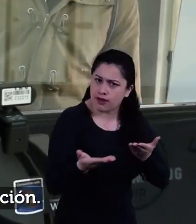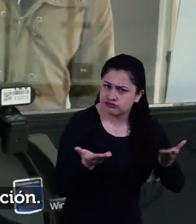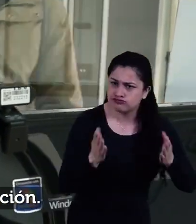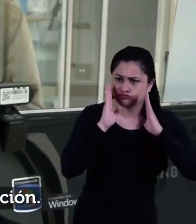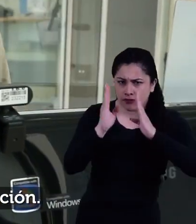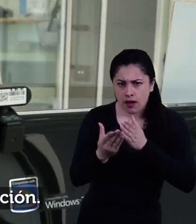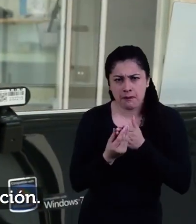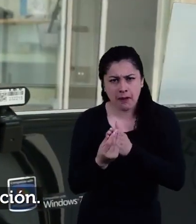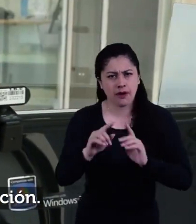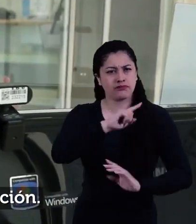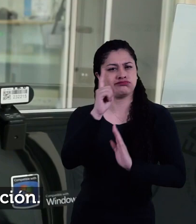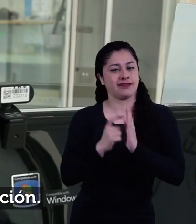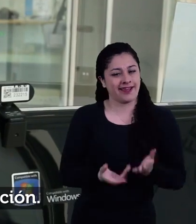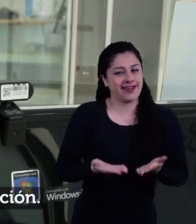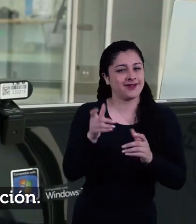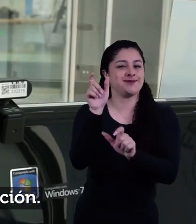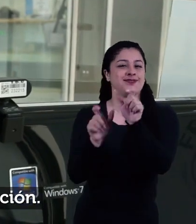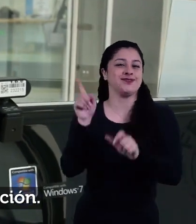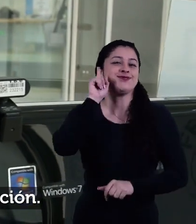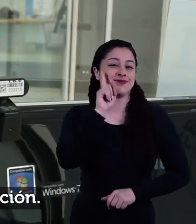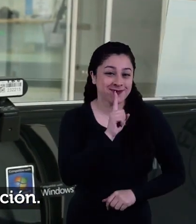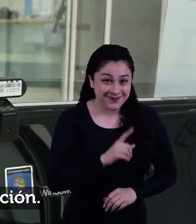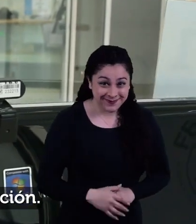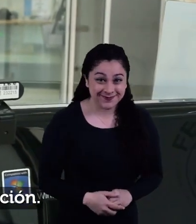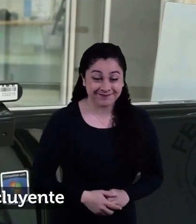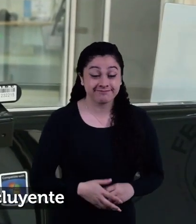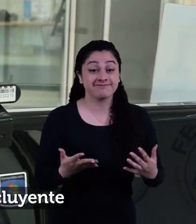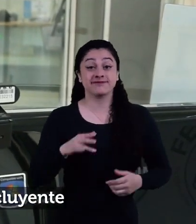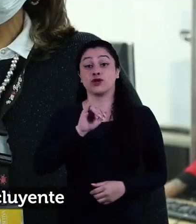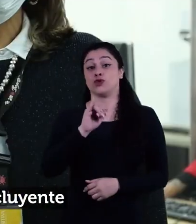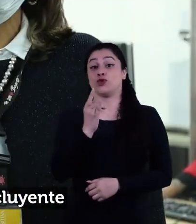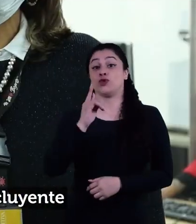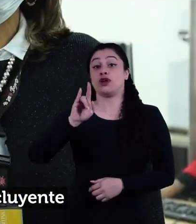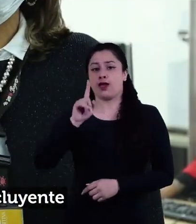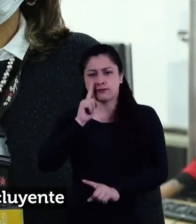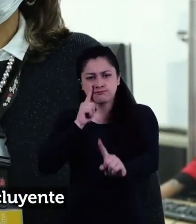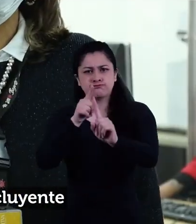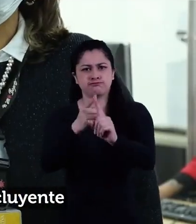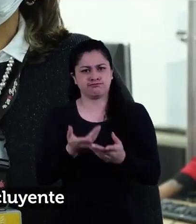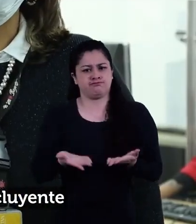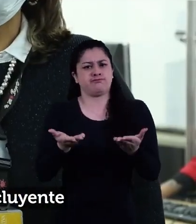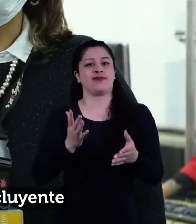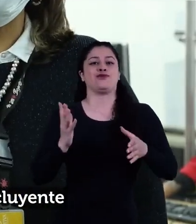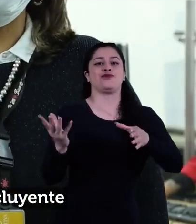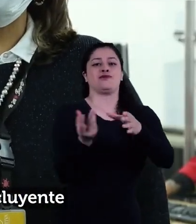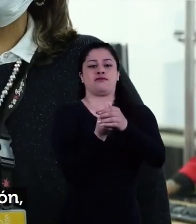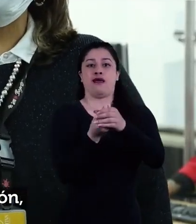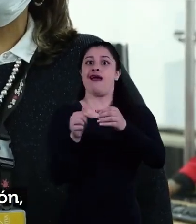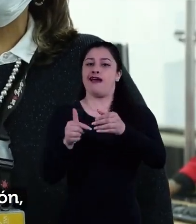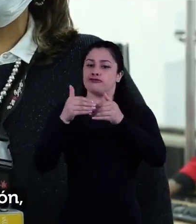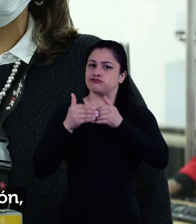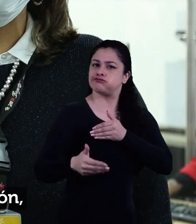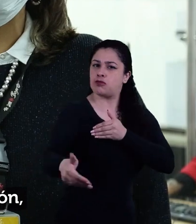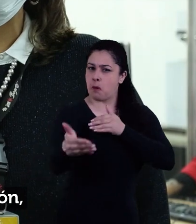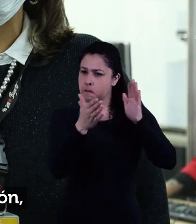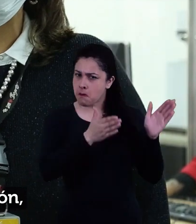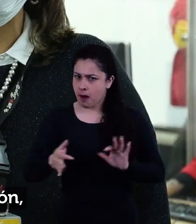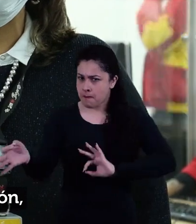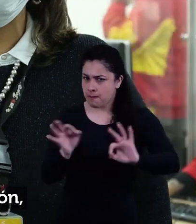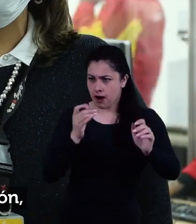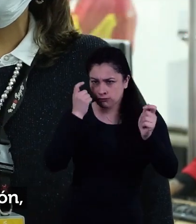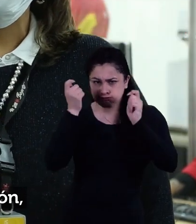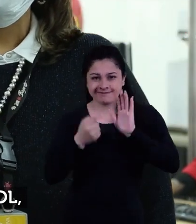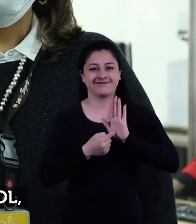especializados para esta población. El IDU en el marco de servicio incluyente y la estrategia de